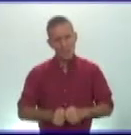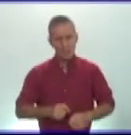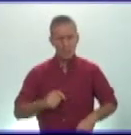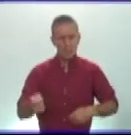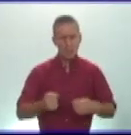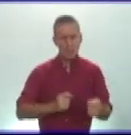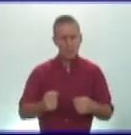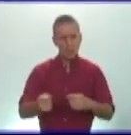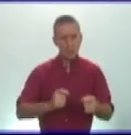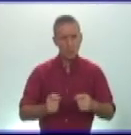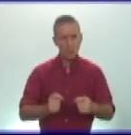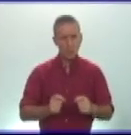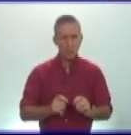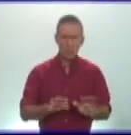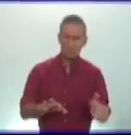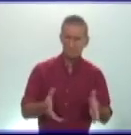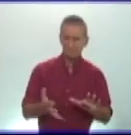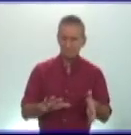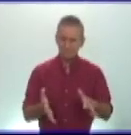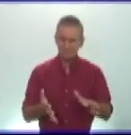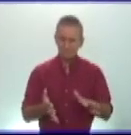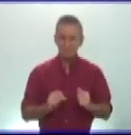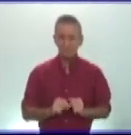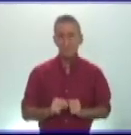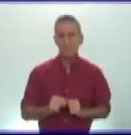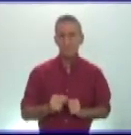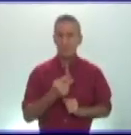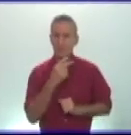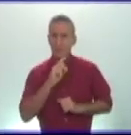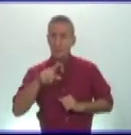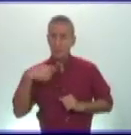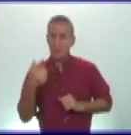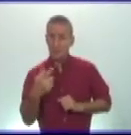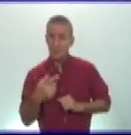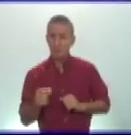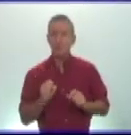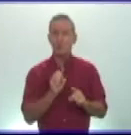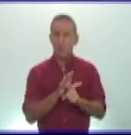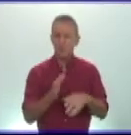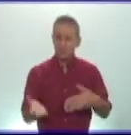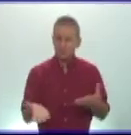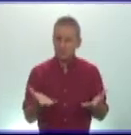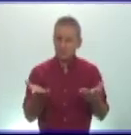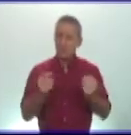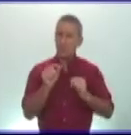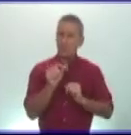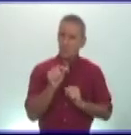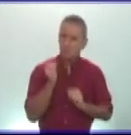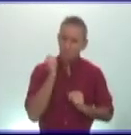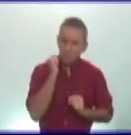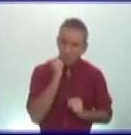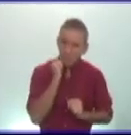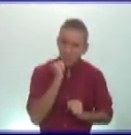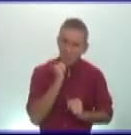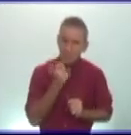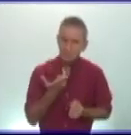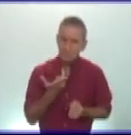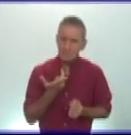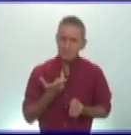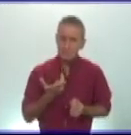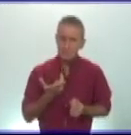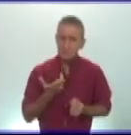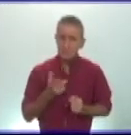exploradas más adelante cuando todo esto comenzó a desarrollarse un poco más debemos decir lo siguiente